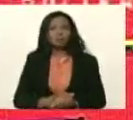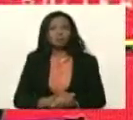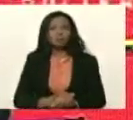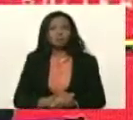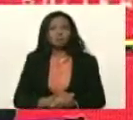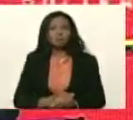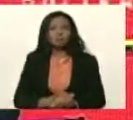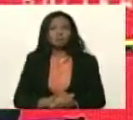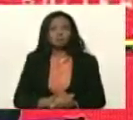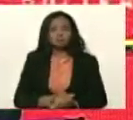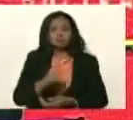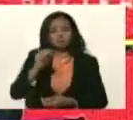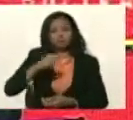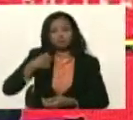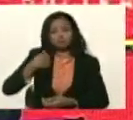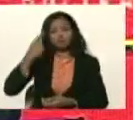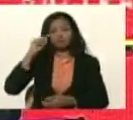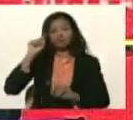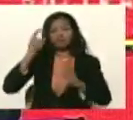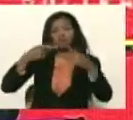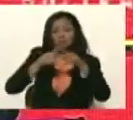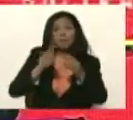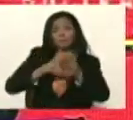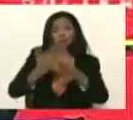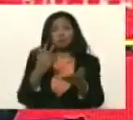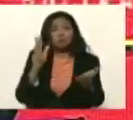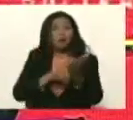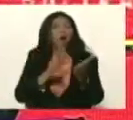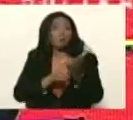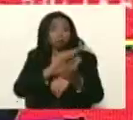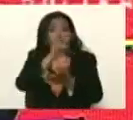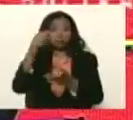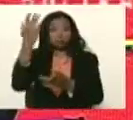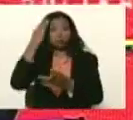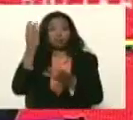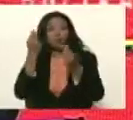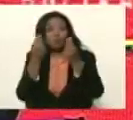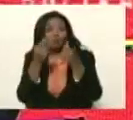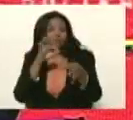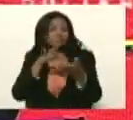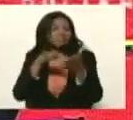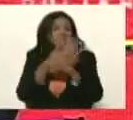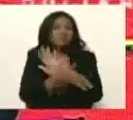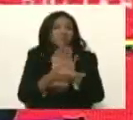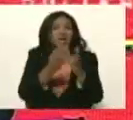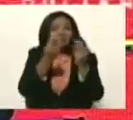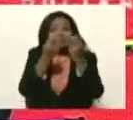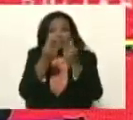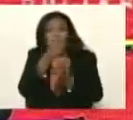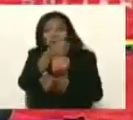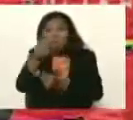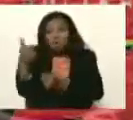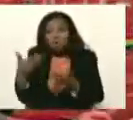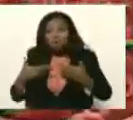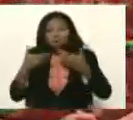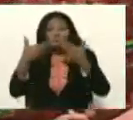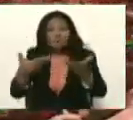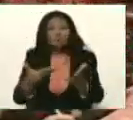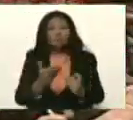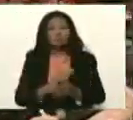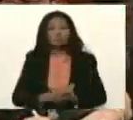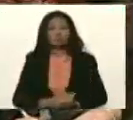sí, pero yo necesito la tabla, pues les estoy aprobando, para que ustedes sepan, cuánto significa, el dinero que les estoy entregando,